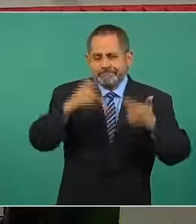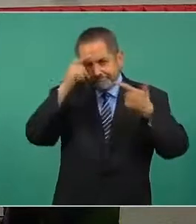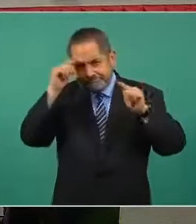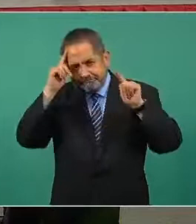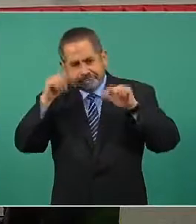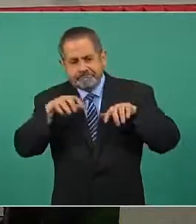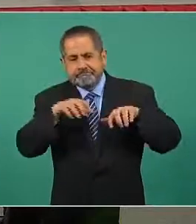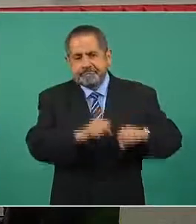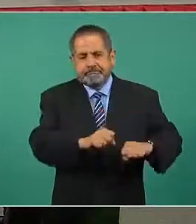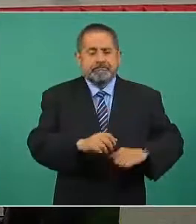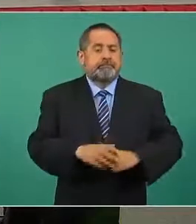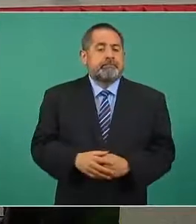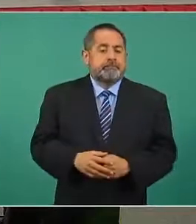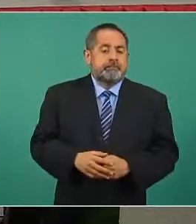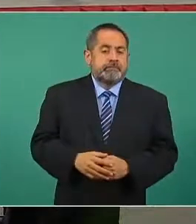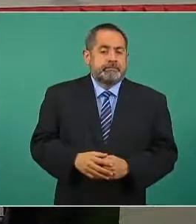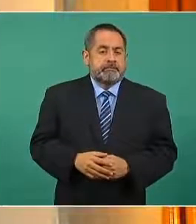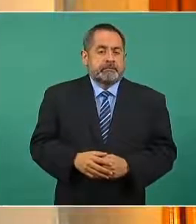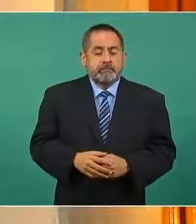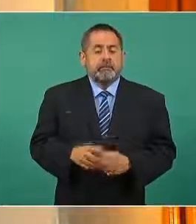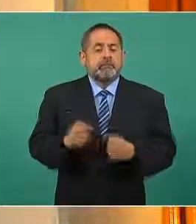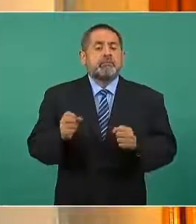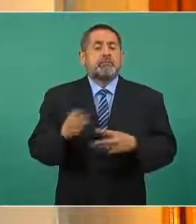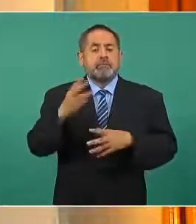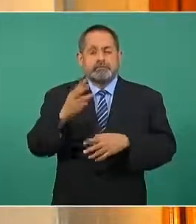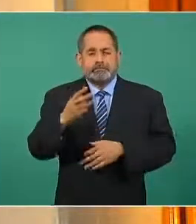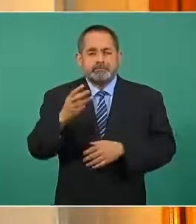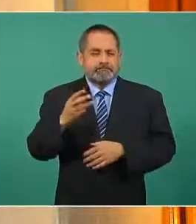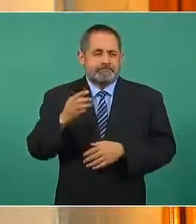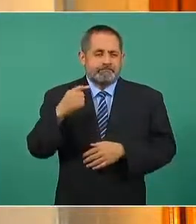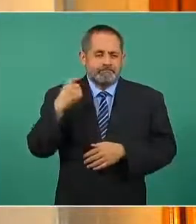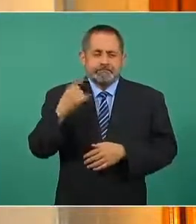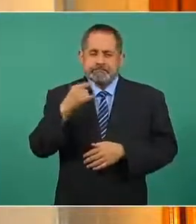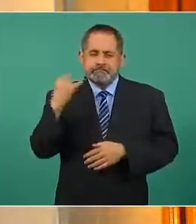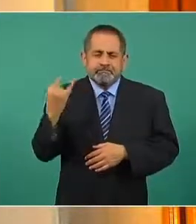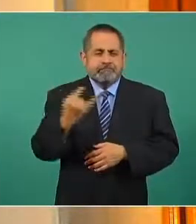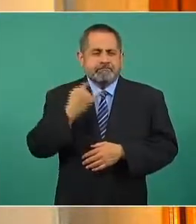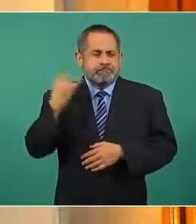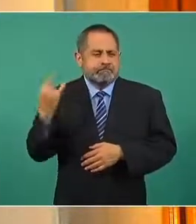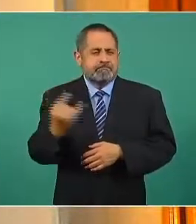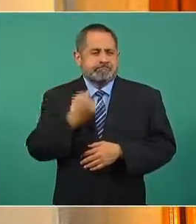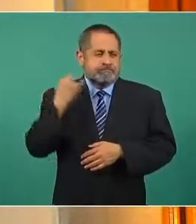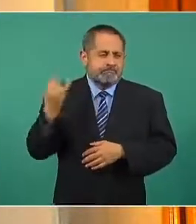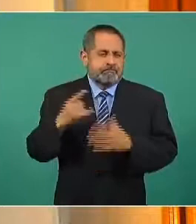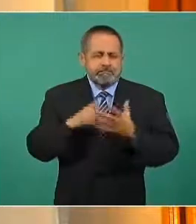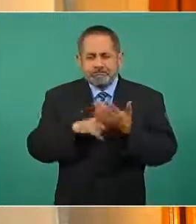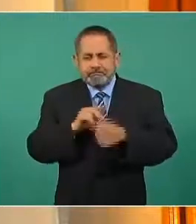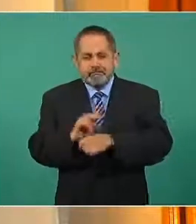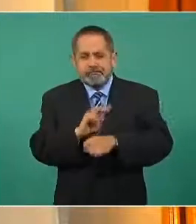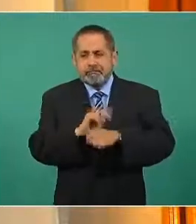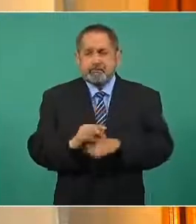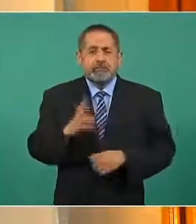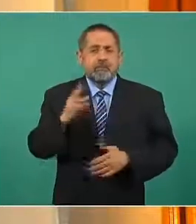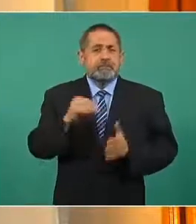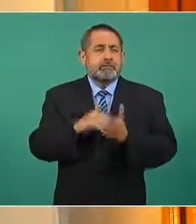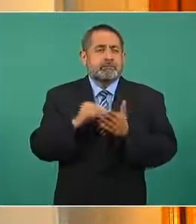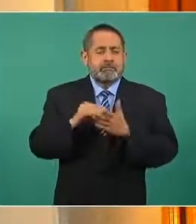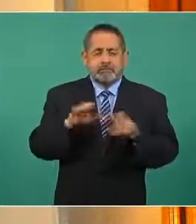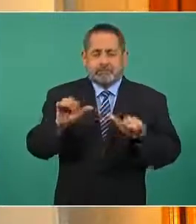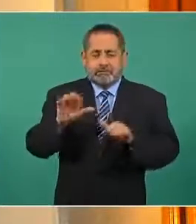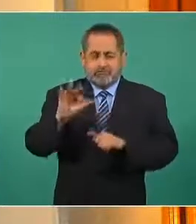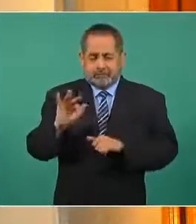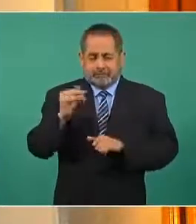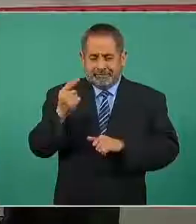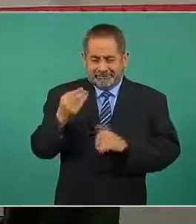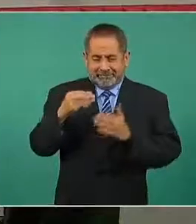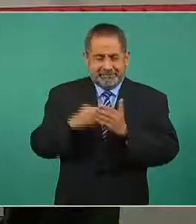kilómetros patrullados en el mes 9 millones 166 mil 436